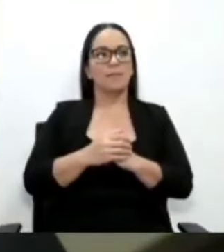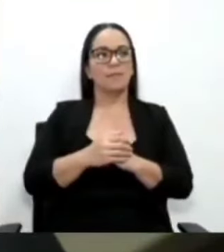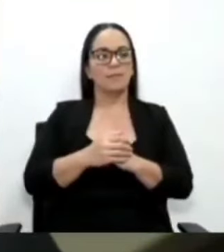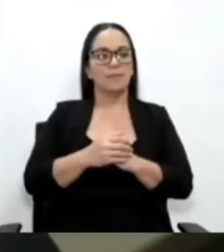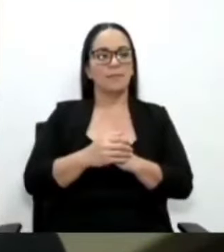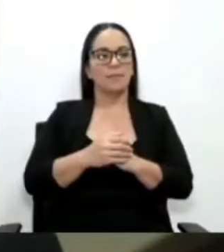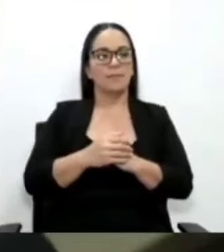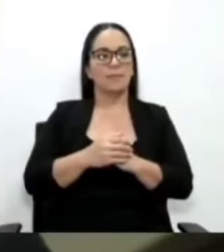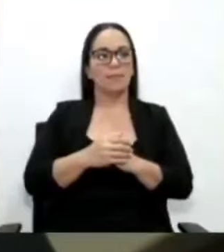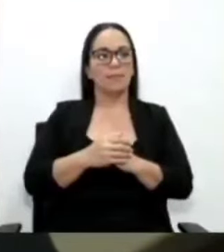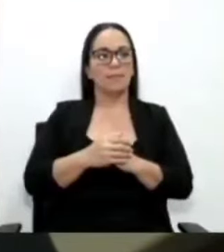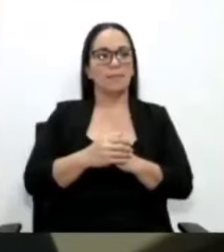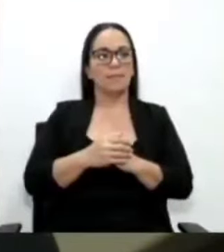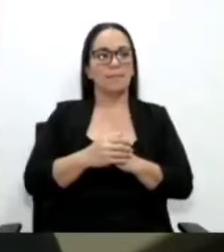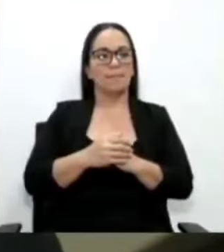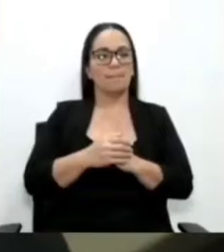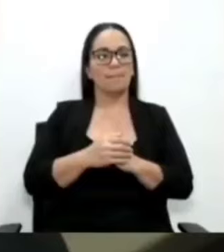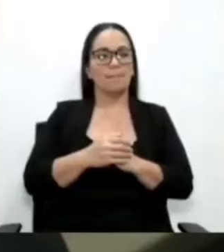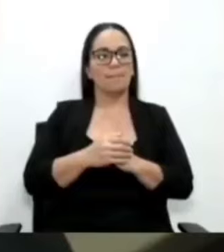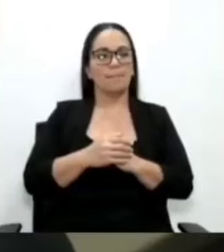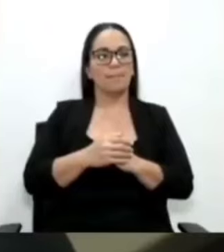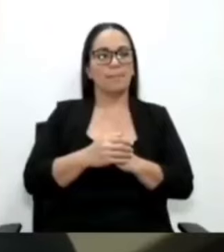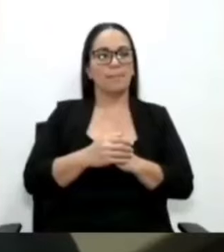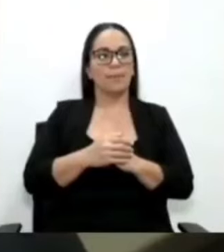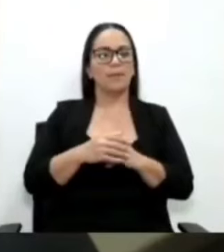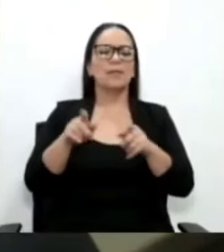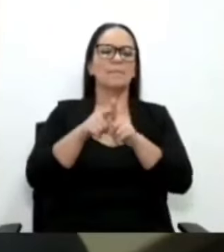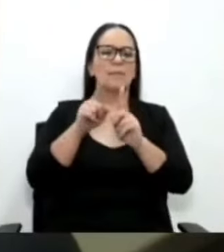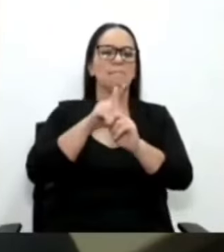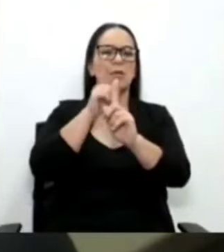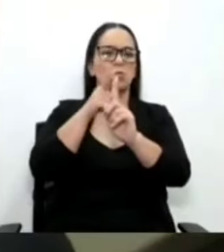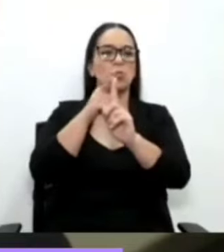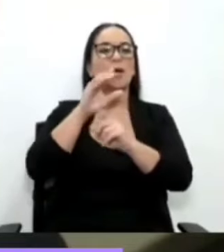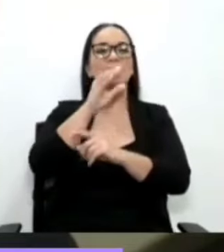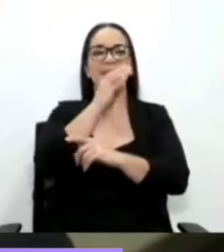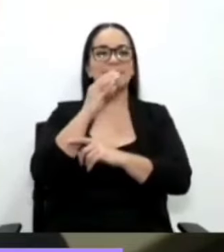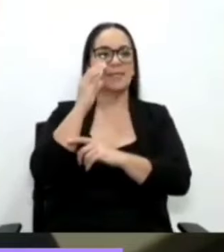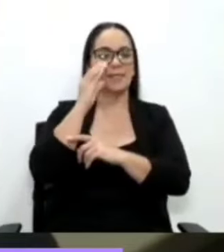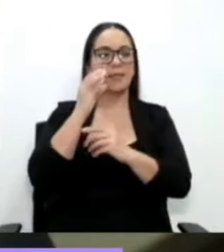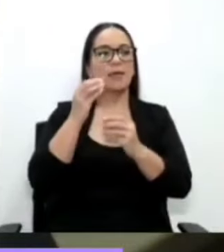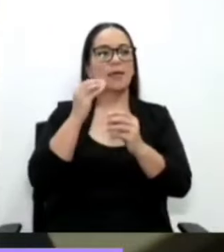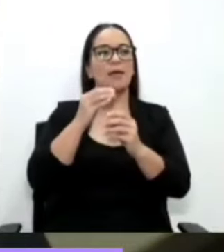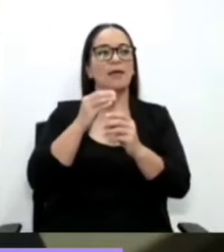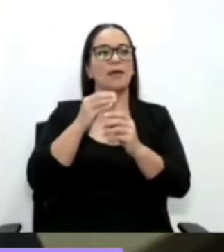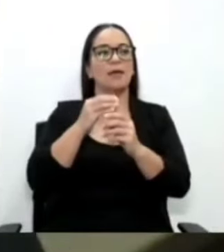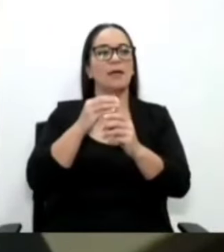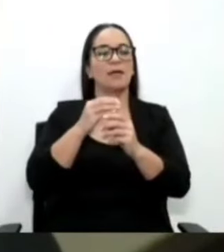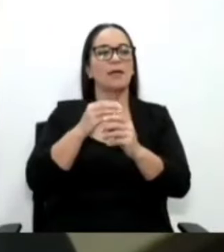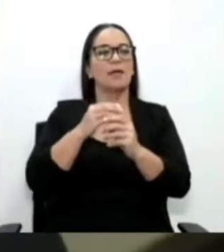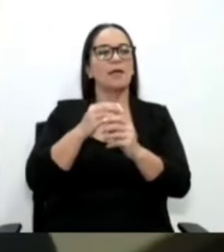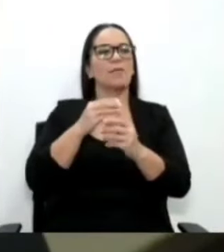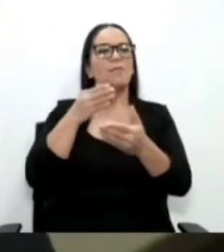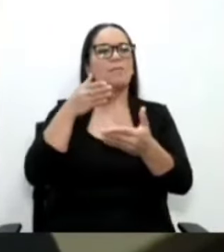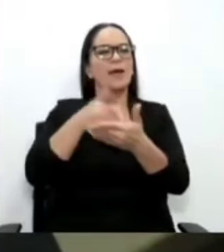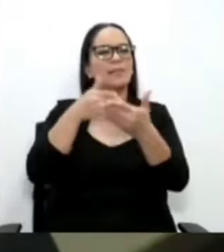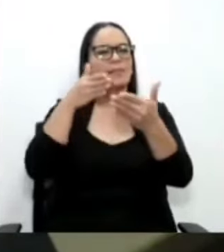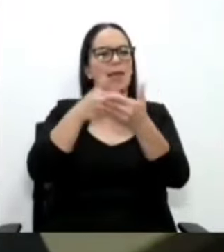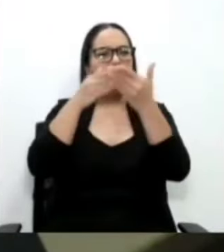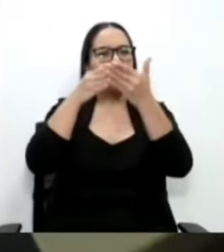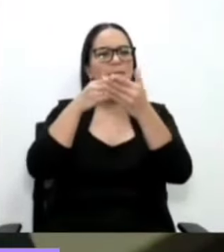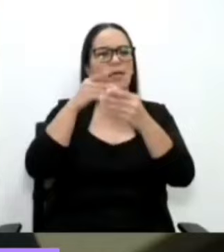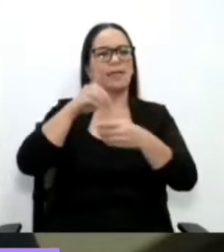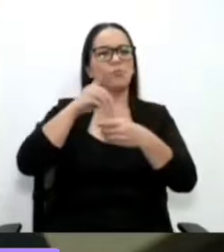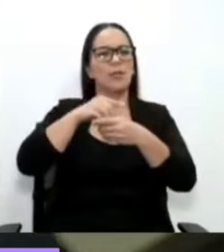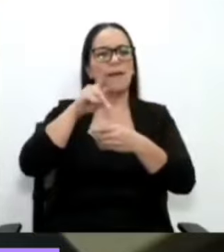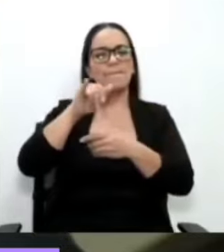Quezada, ante los múltiples ataques que ha recibido la diputada Pilar Cineros. Si bien es cierto, don Rodrigo,